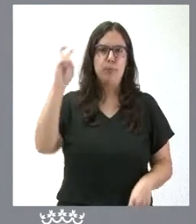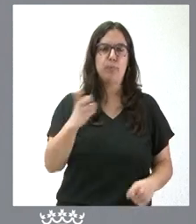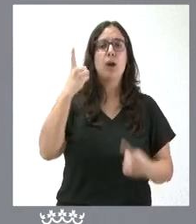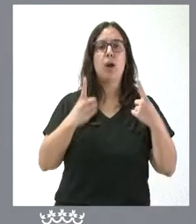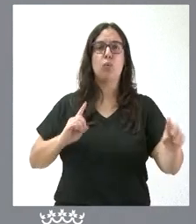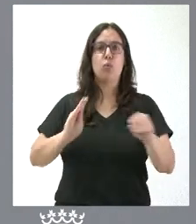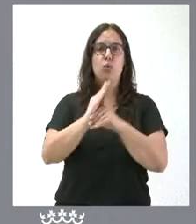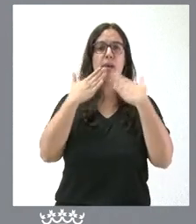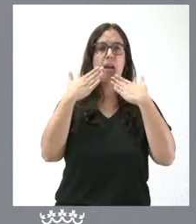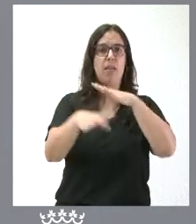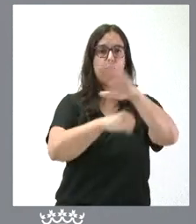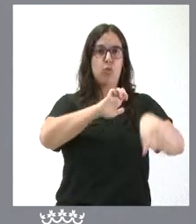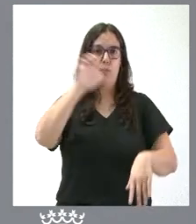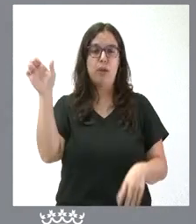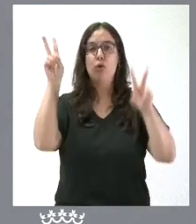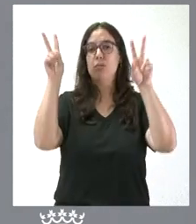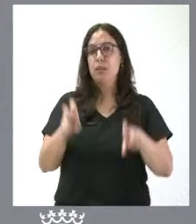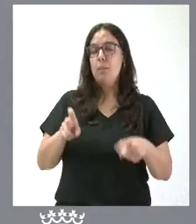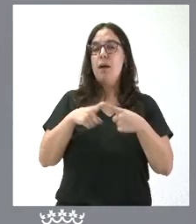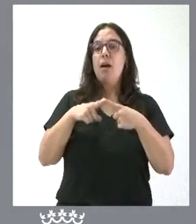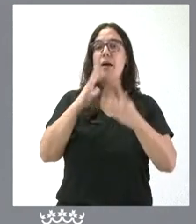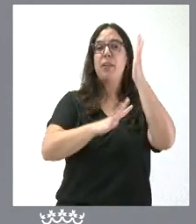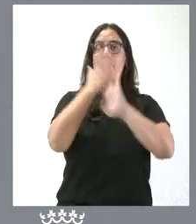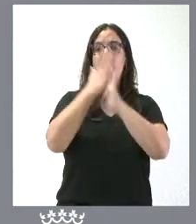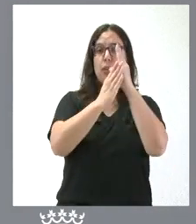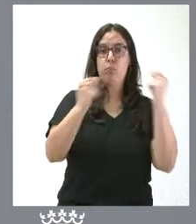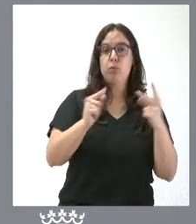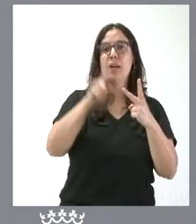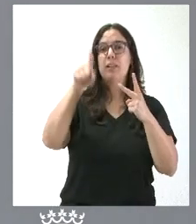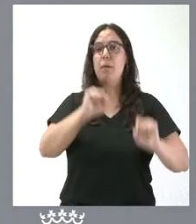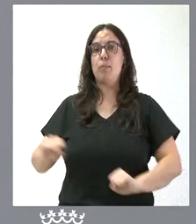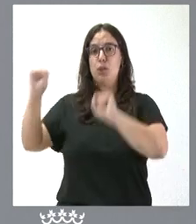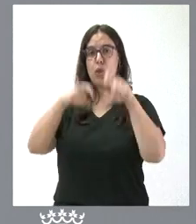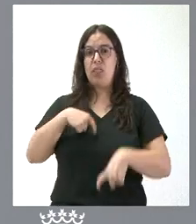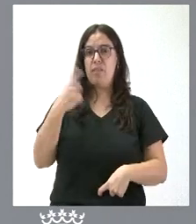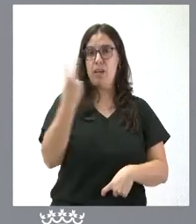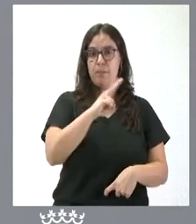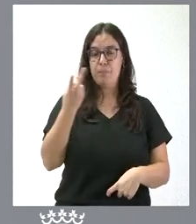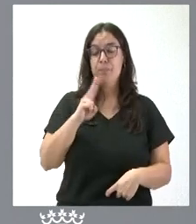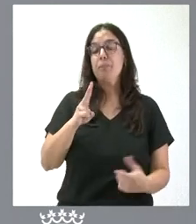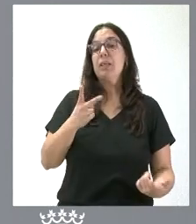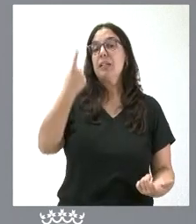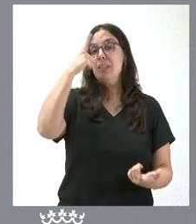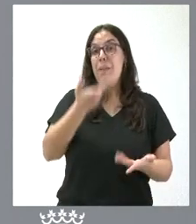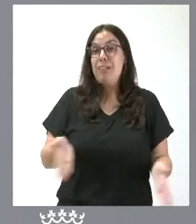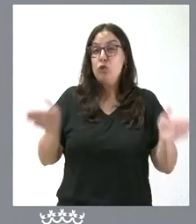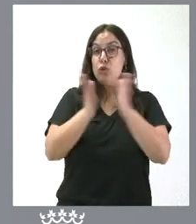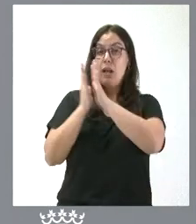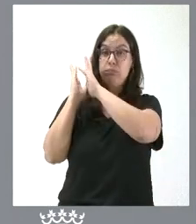con fondos europeos, tanto en materia de extinción de incendios como en materia de protección civil. Señalarles que, sumando todos ellos,